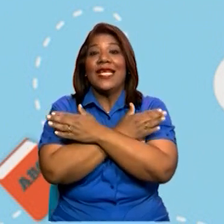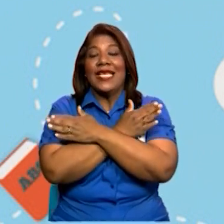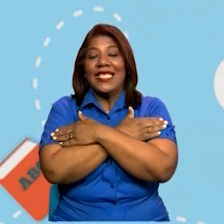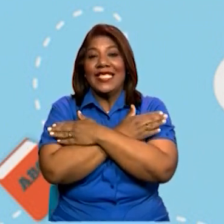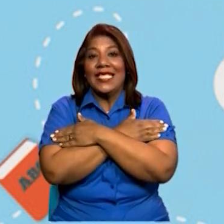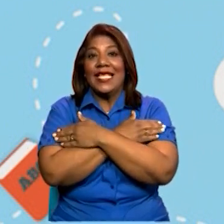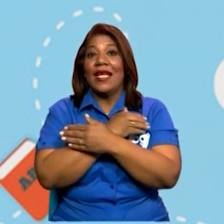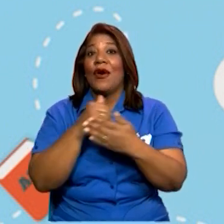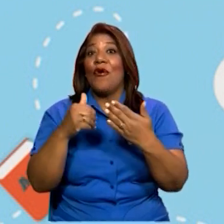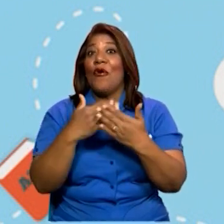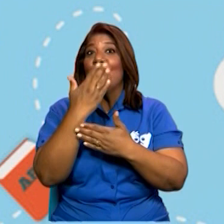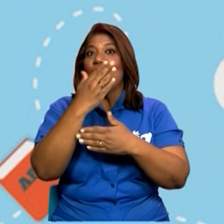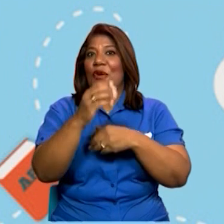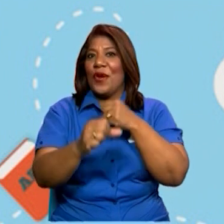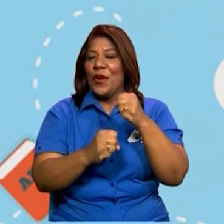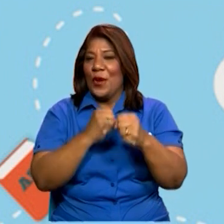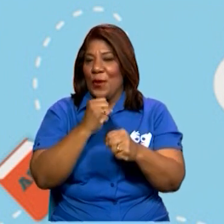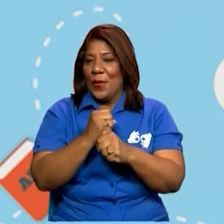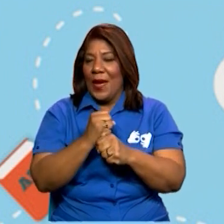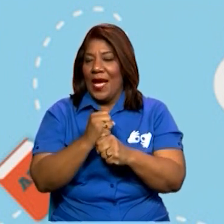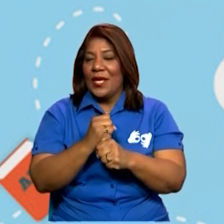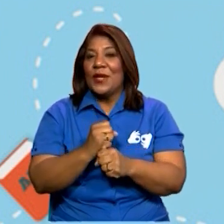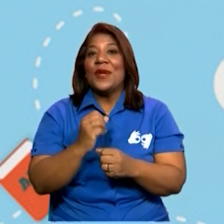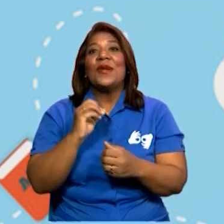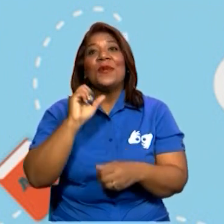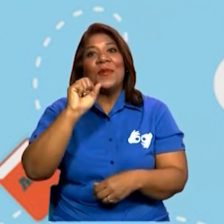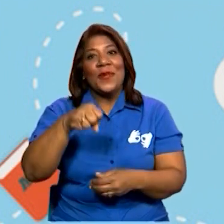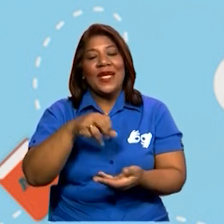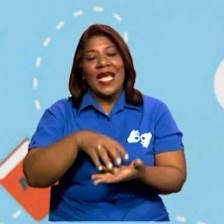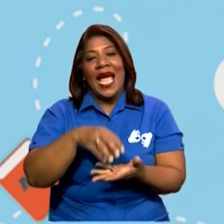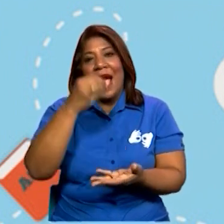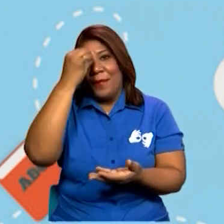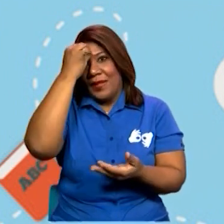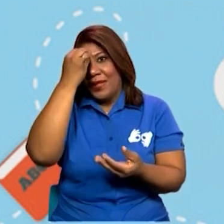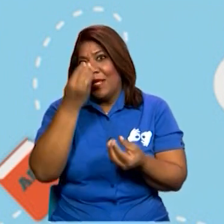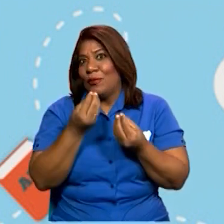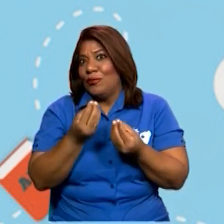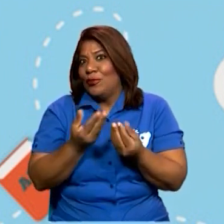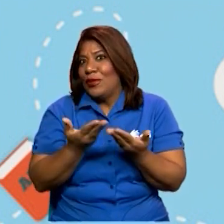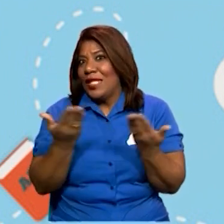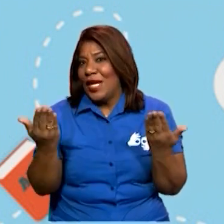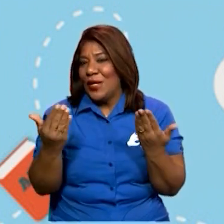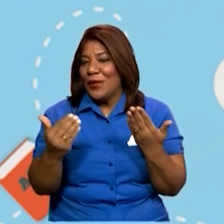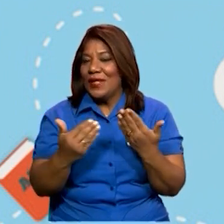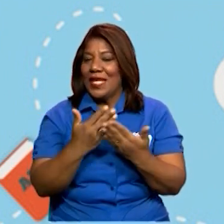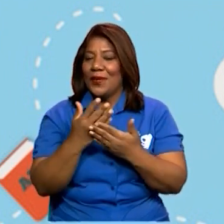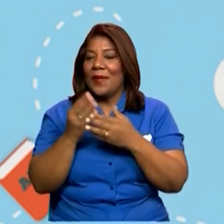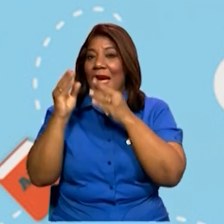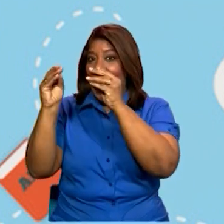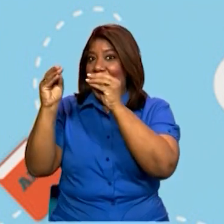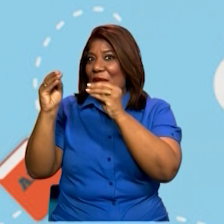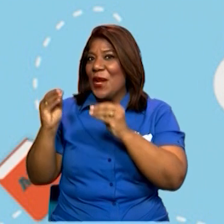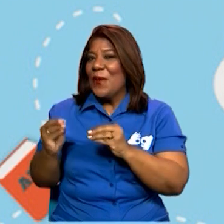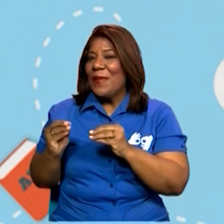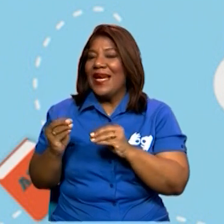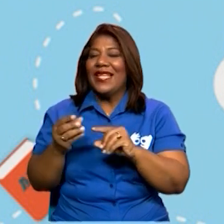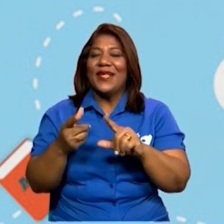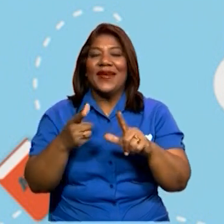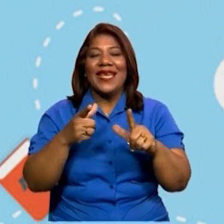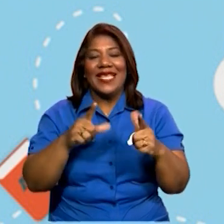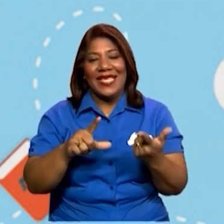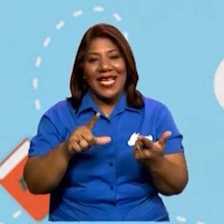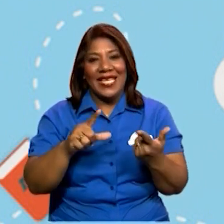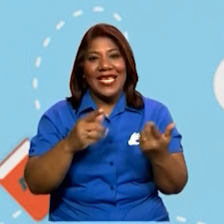Están en un nuevo año y será muy bonito aprender nuevas cosas. Nuestros maestros se prepararon para estar listos a